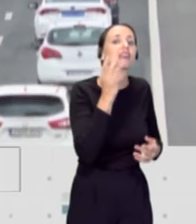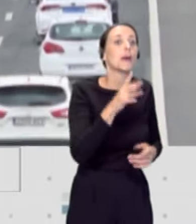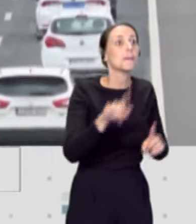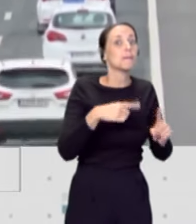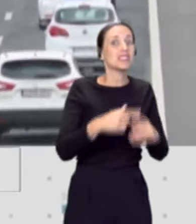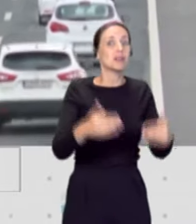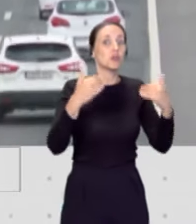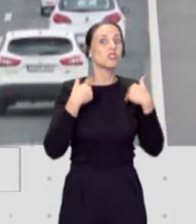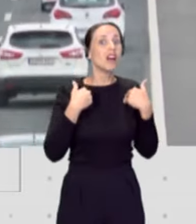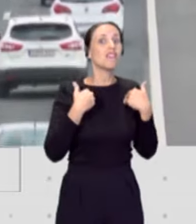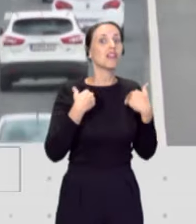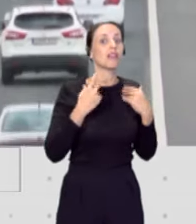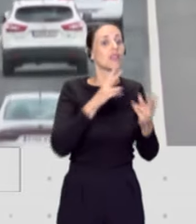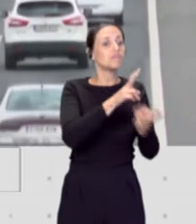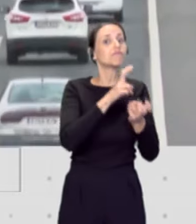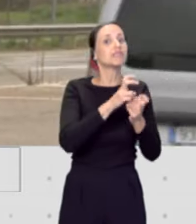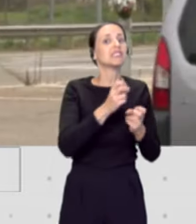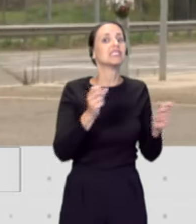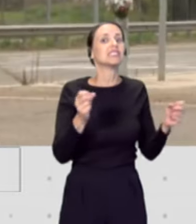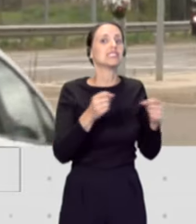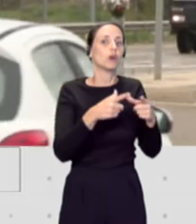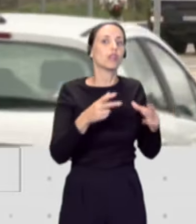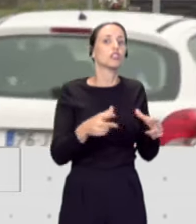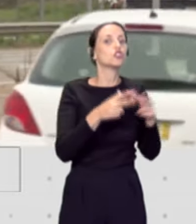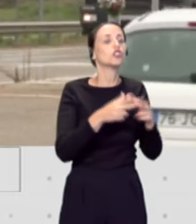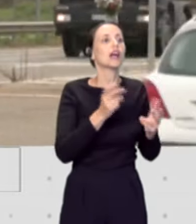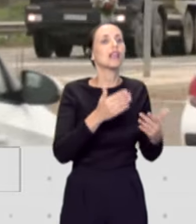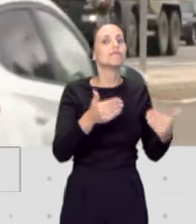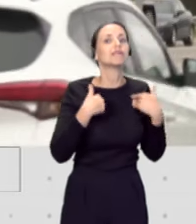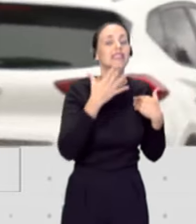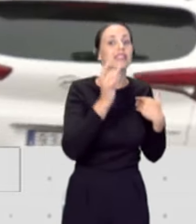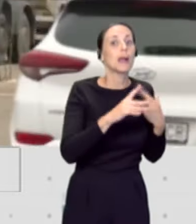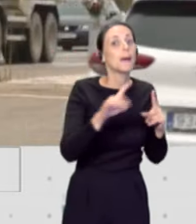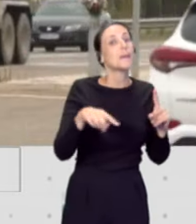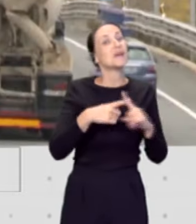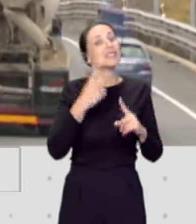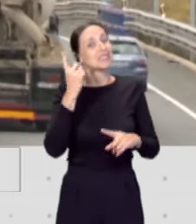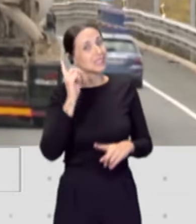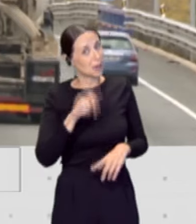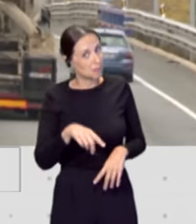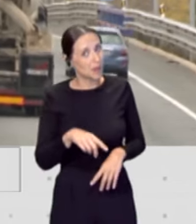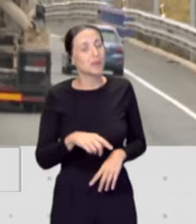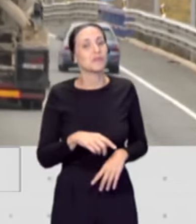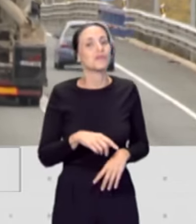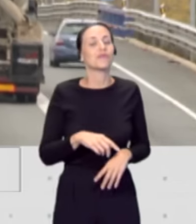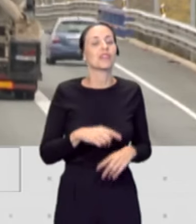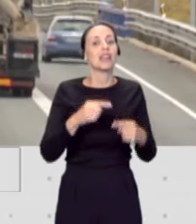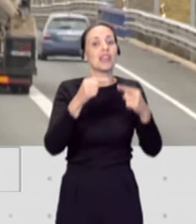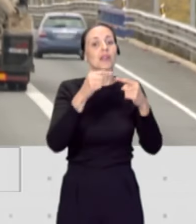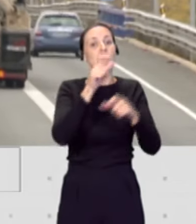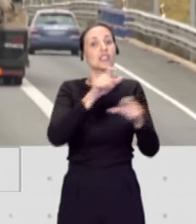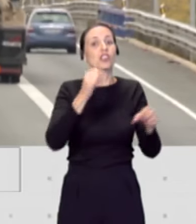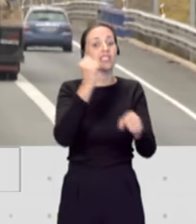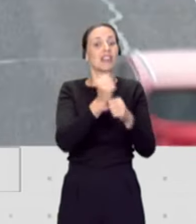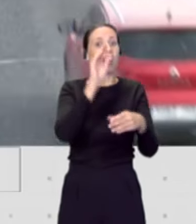de cotización a la Seguridad Social y algo muy importante, tenemos un déficit muy grave de profesionales de